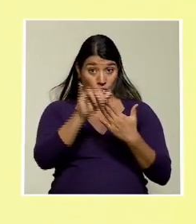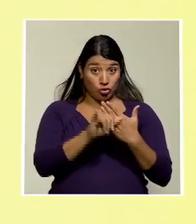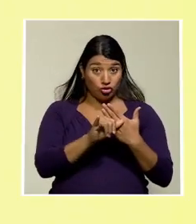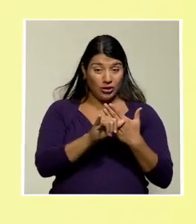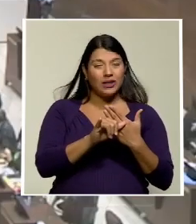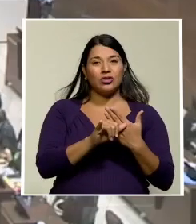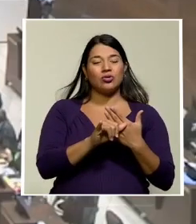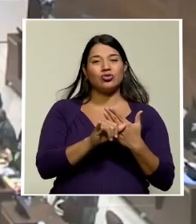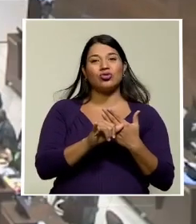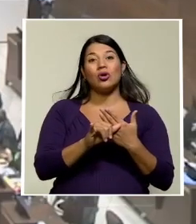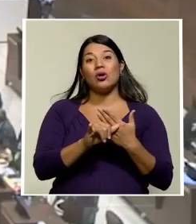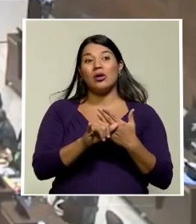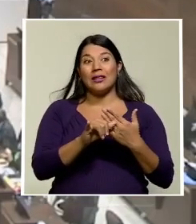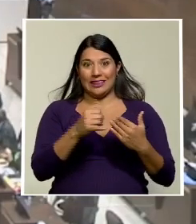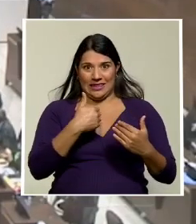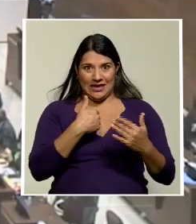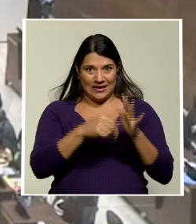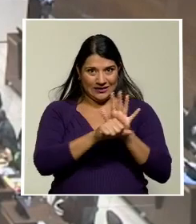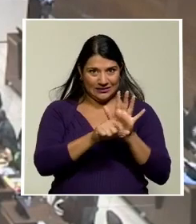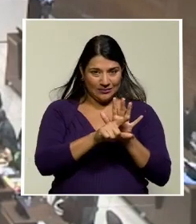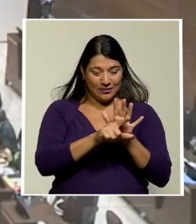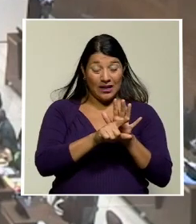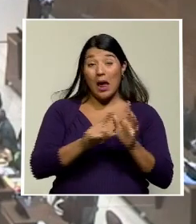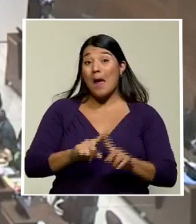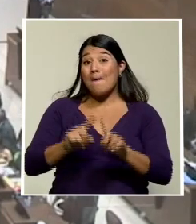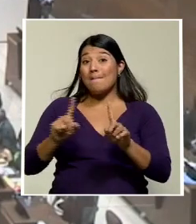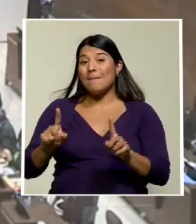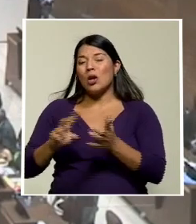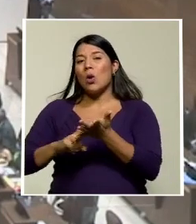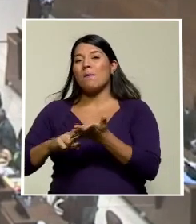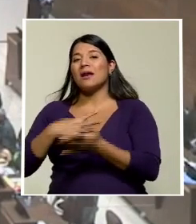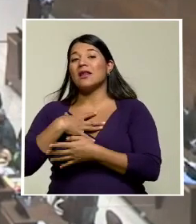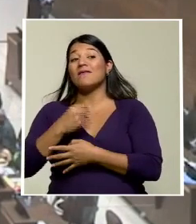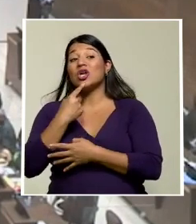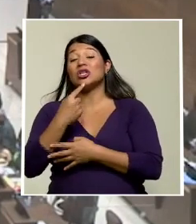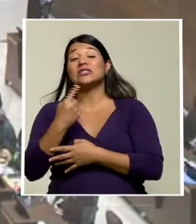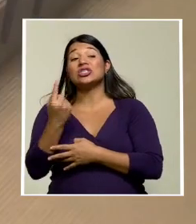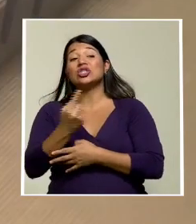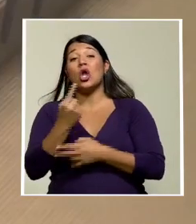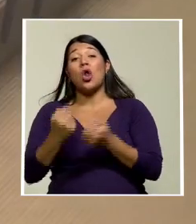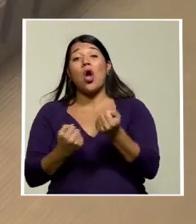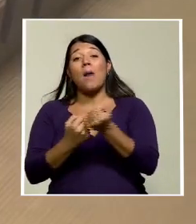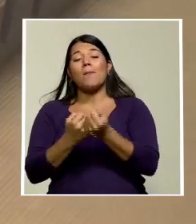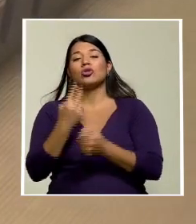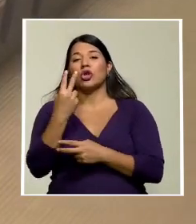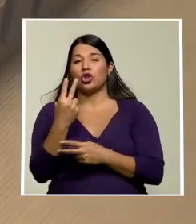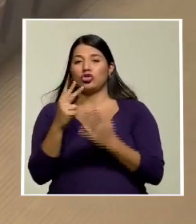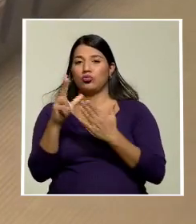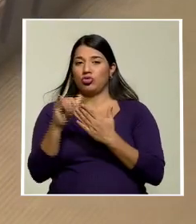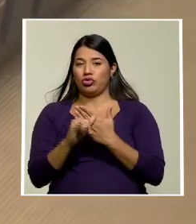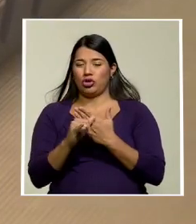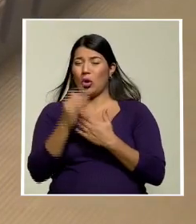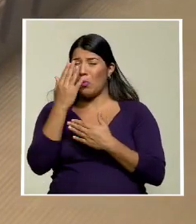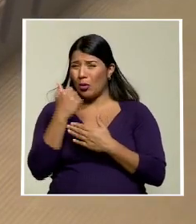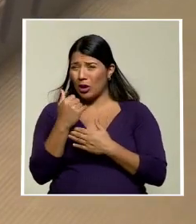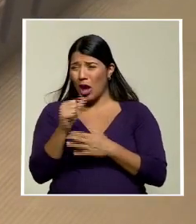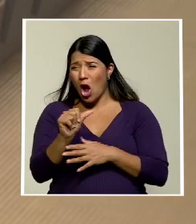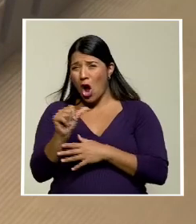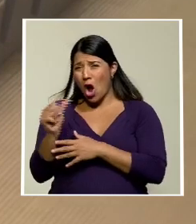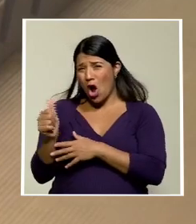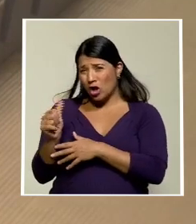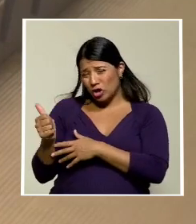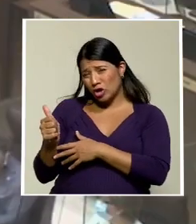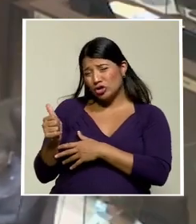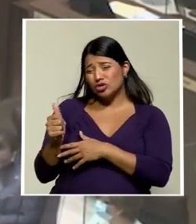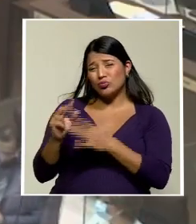los verdes y blancos aseguran que por lo menos ahorita solo estarán apoyando dos, ya que consideran que hay muchas dudas en la redacción